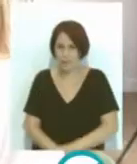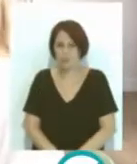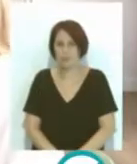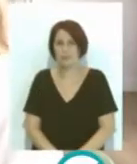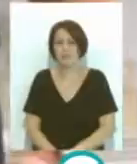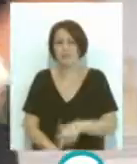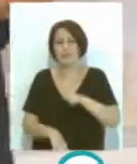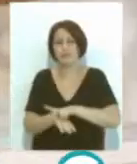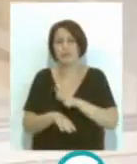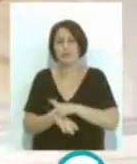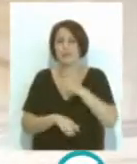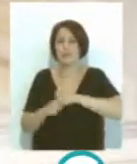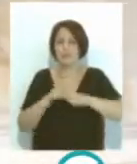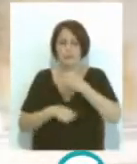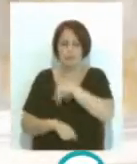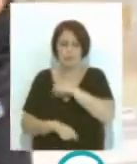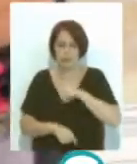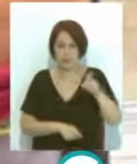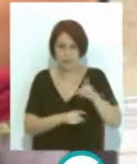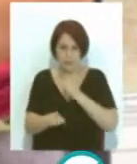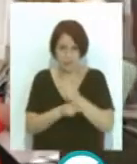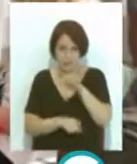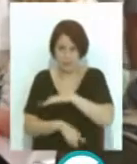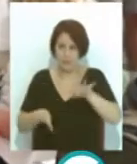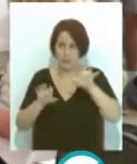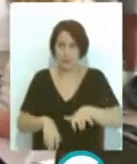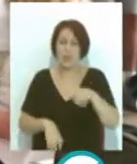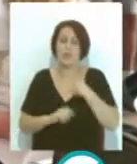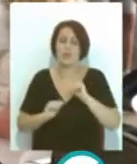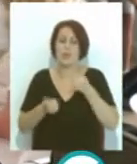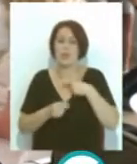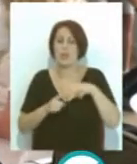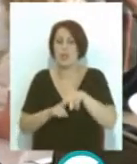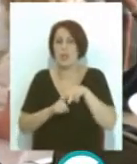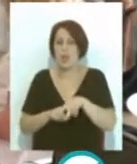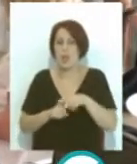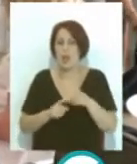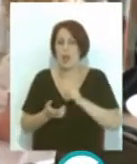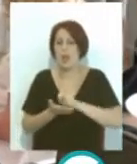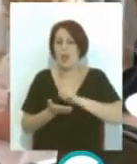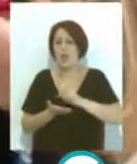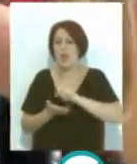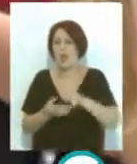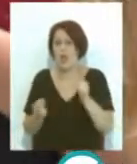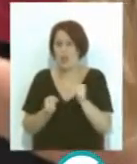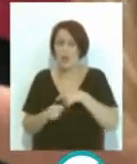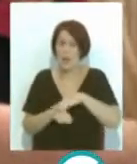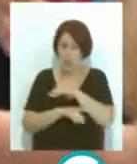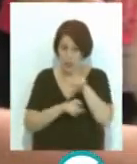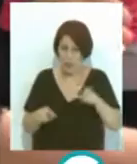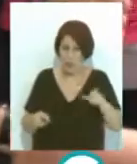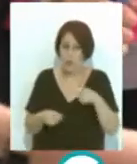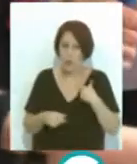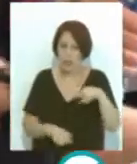La delegación de la Asociación Española contra el Cáncer de Cádiz ha puesto en marcha talleres de marcha nórdica dirigido a personas que se